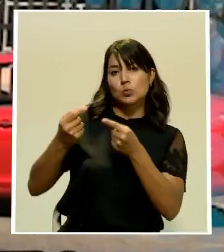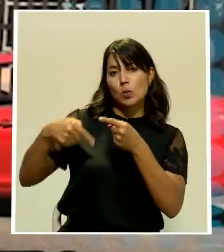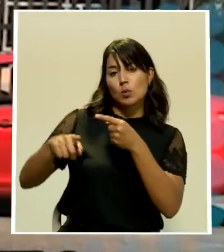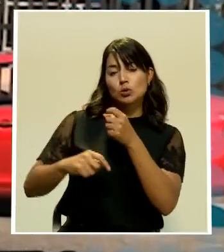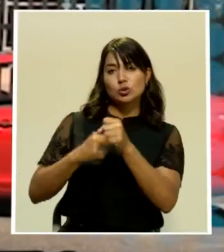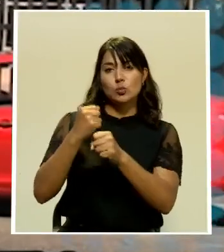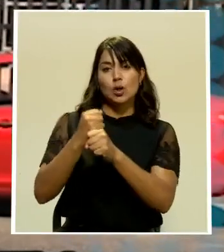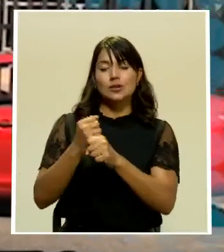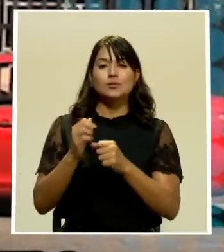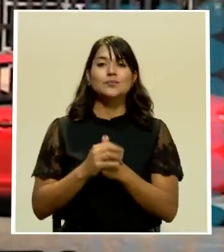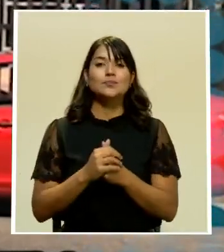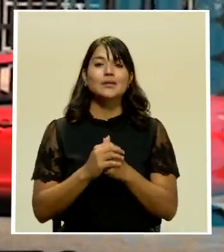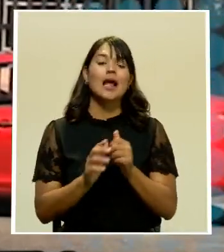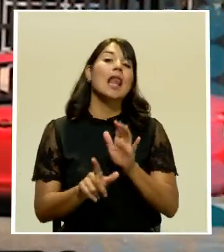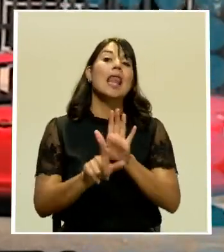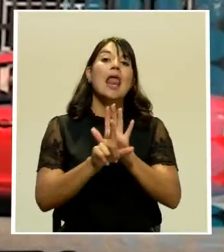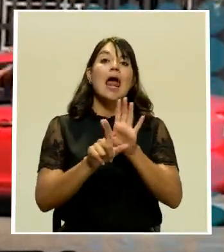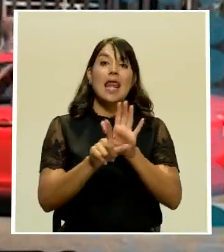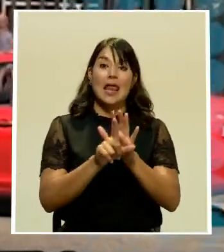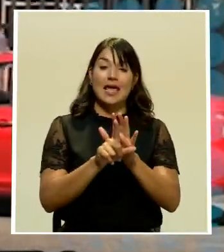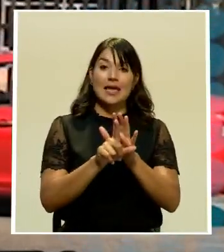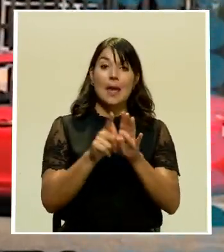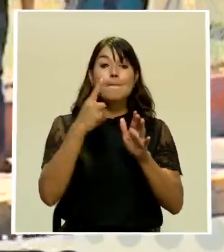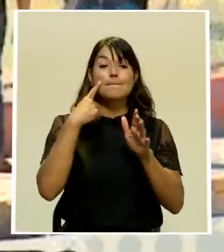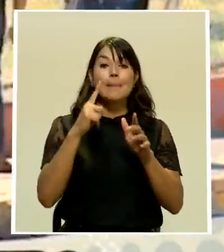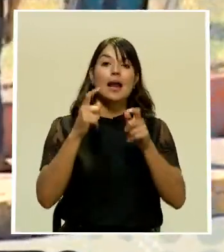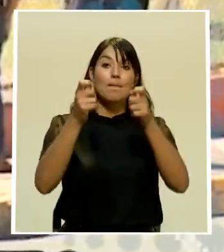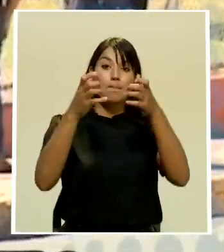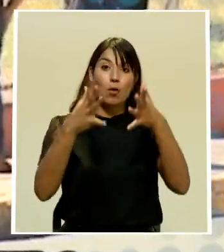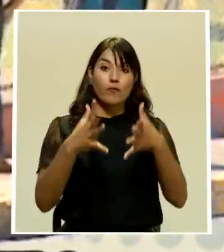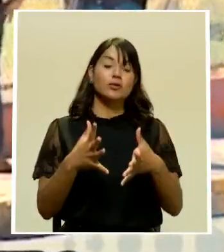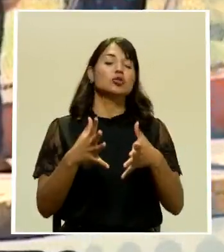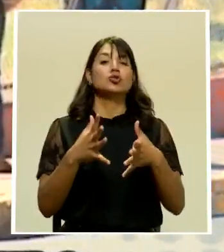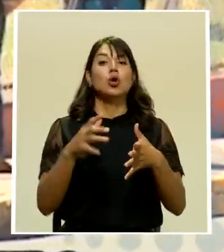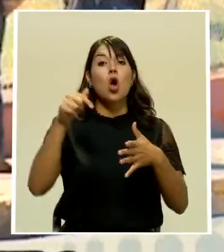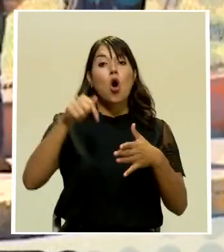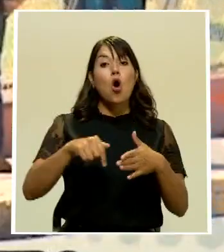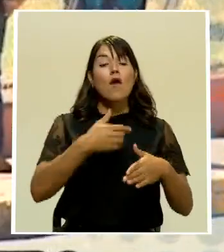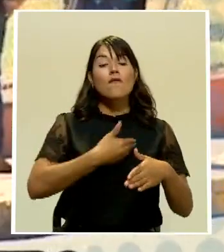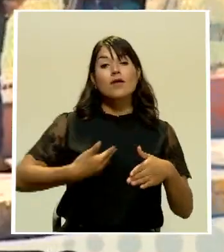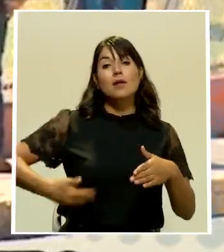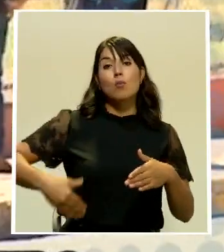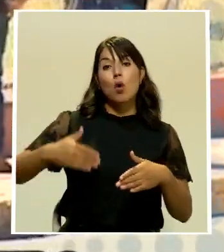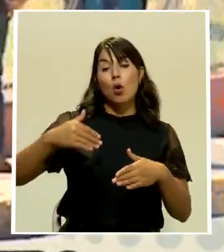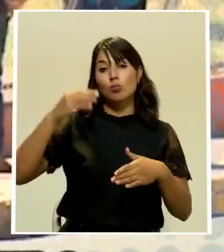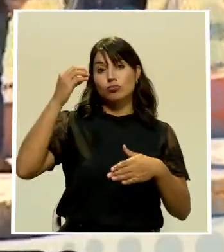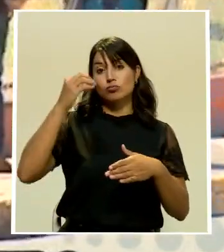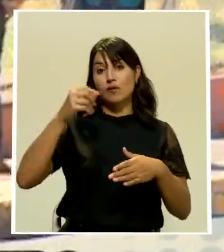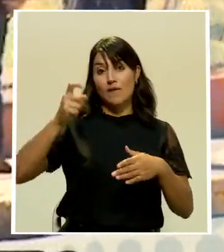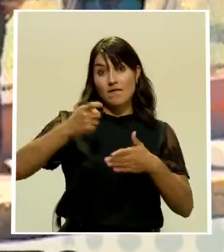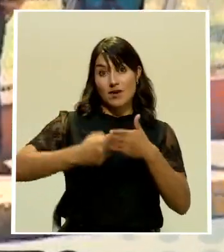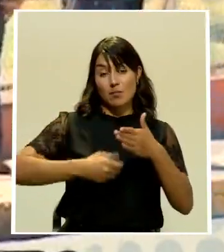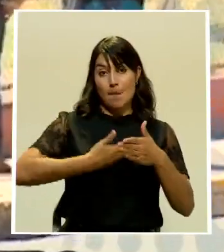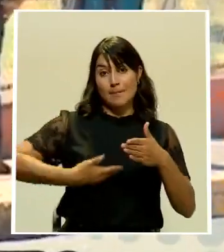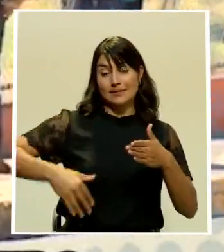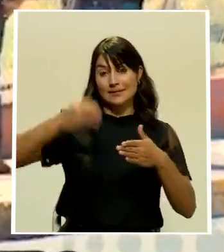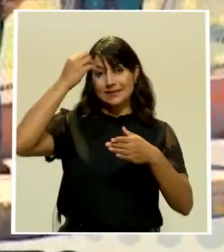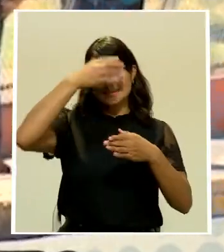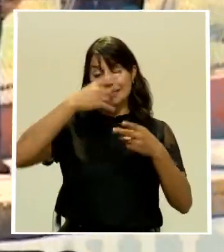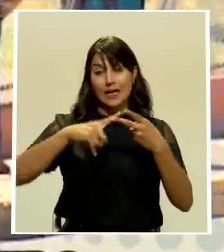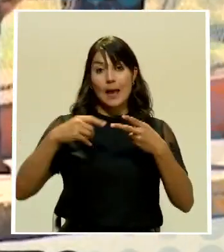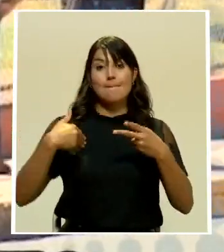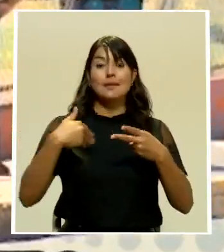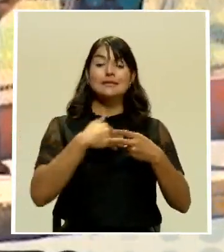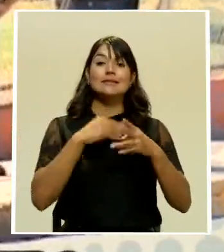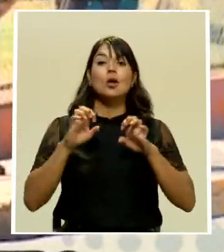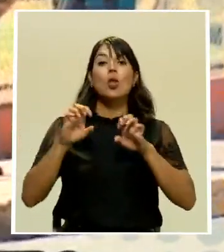La convención colectiva firmada entre el presidente Alvarado, el MEP y los sindicatos de educación impedirá que los